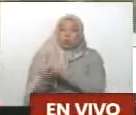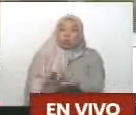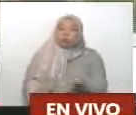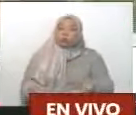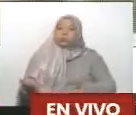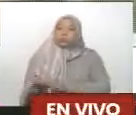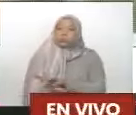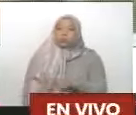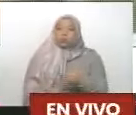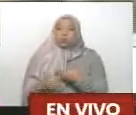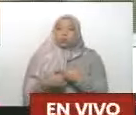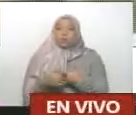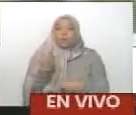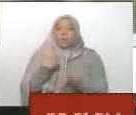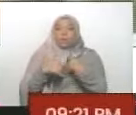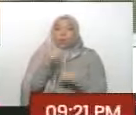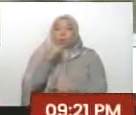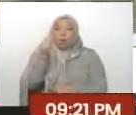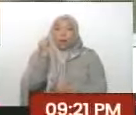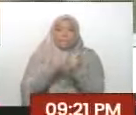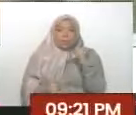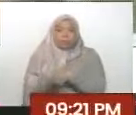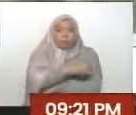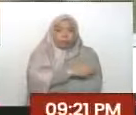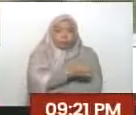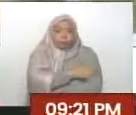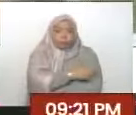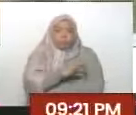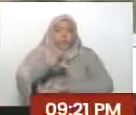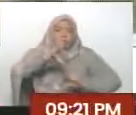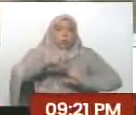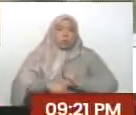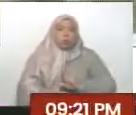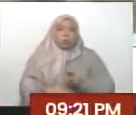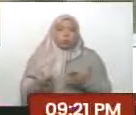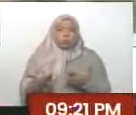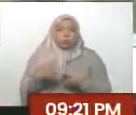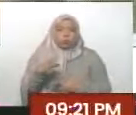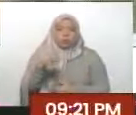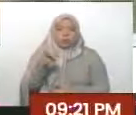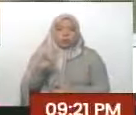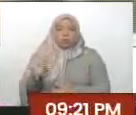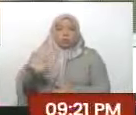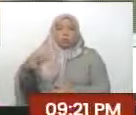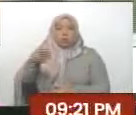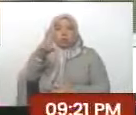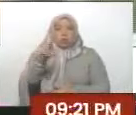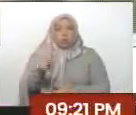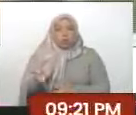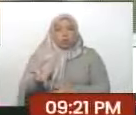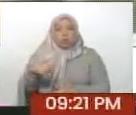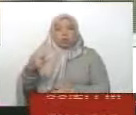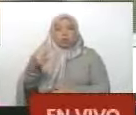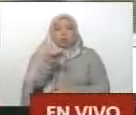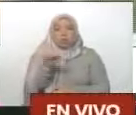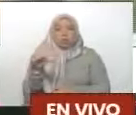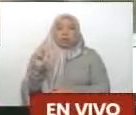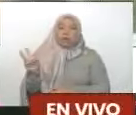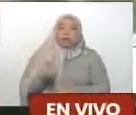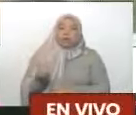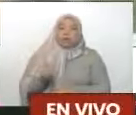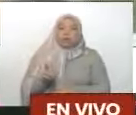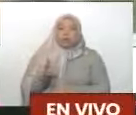con esta mafia de los apellidos, pretende robarle a Cicco en los próximos días, en las próximas semanas a Venezuela.